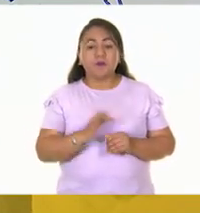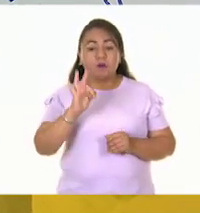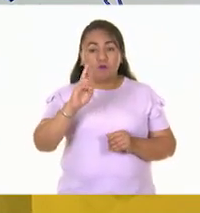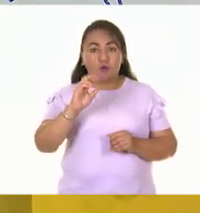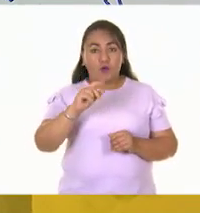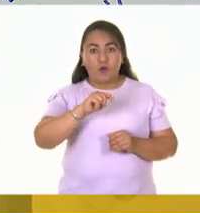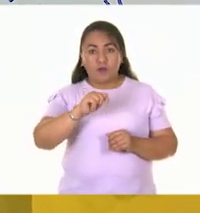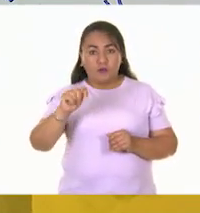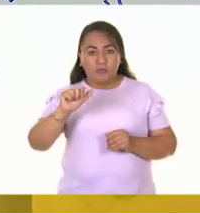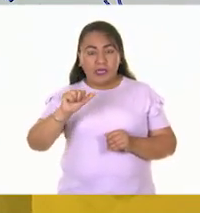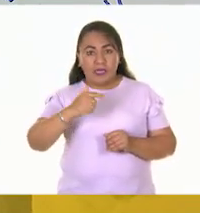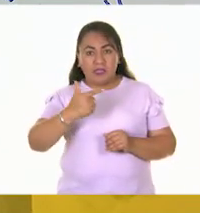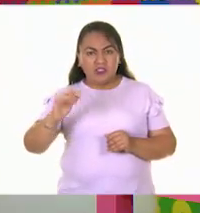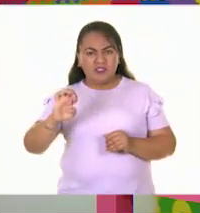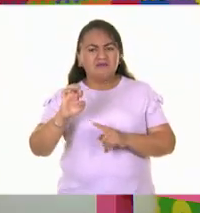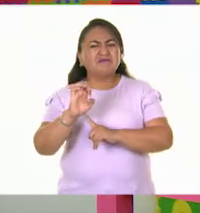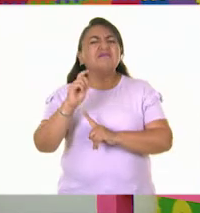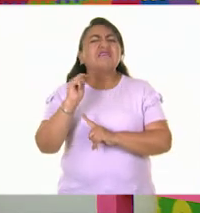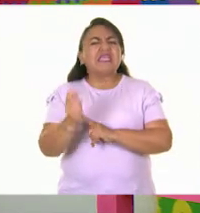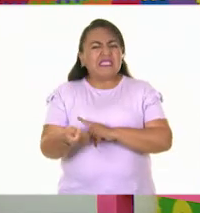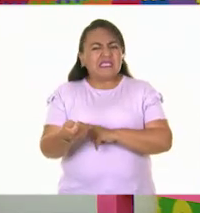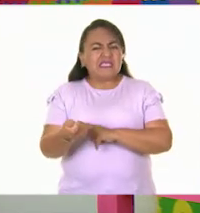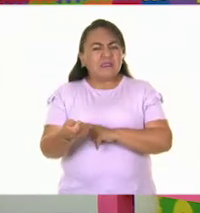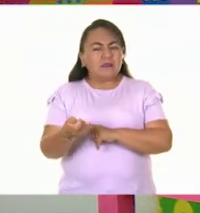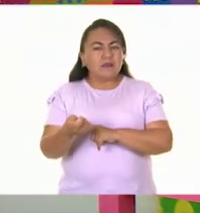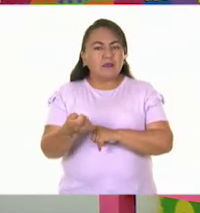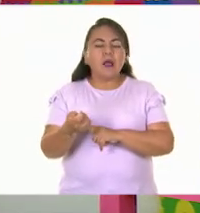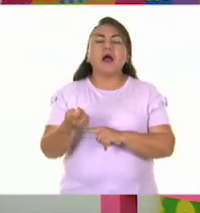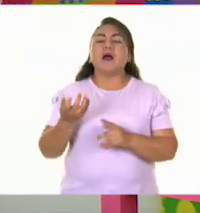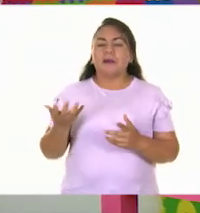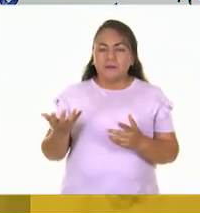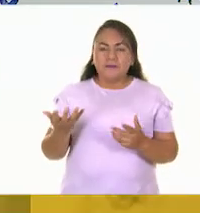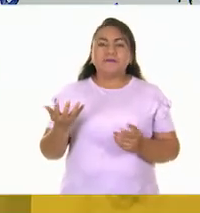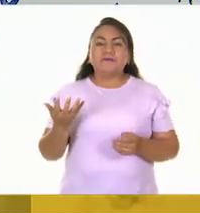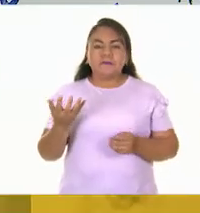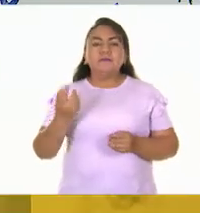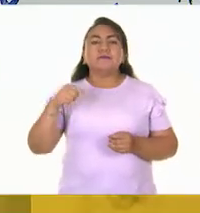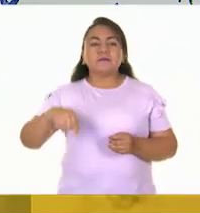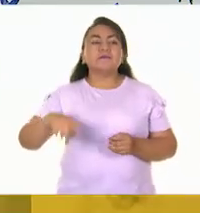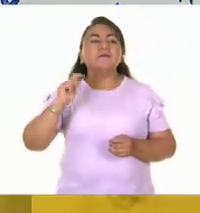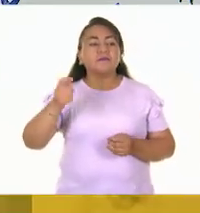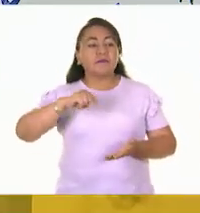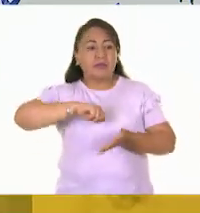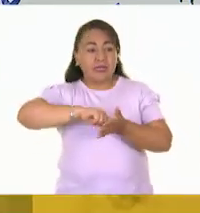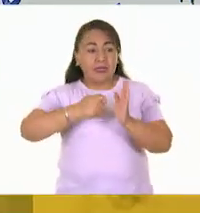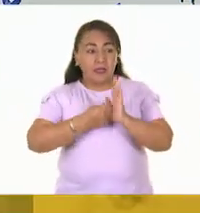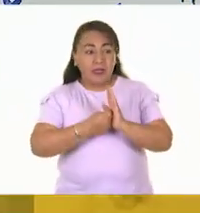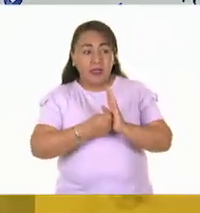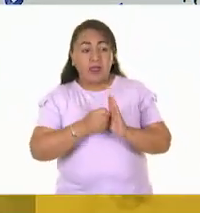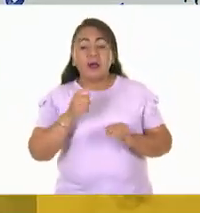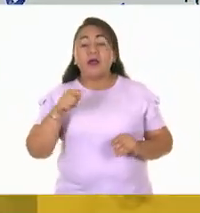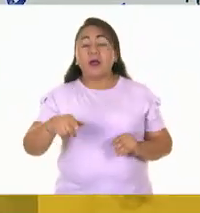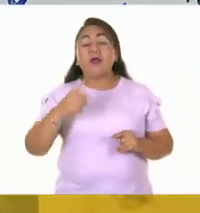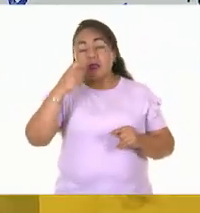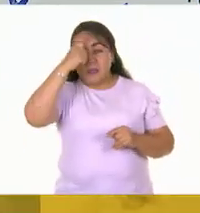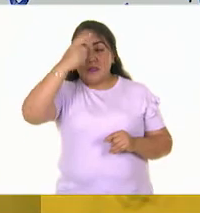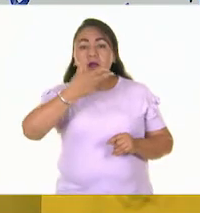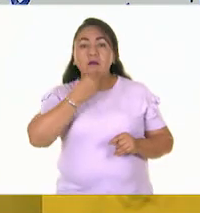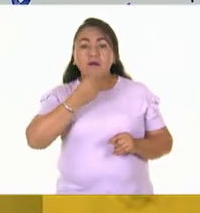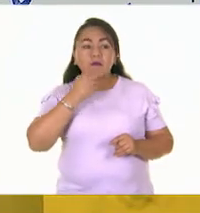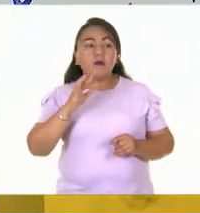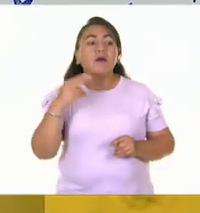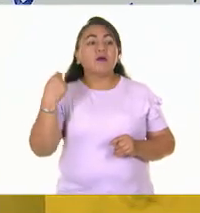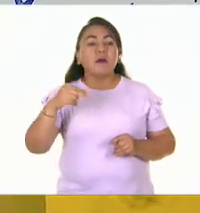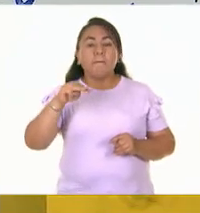frotage. ¿Y qué significa frotage? Para empezar por ahí. Ah, bueno, pues mira. Es una técnica que fue inventada por un hombre que se